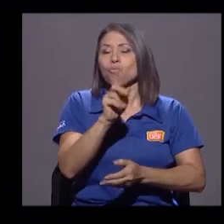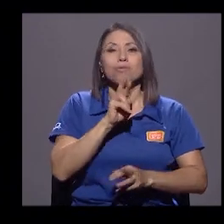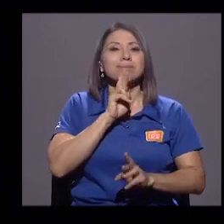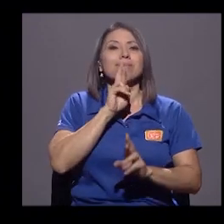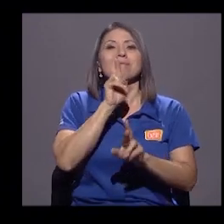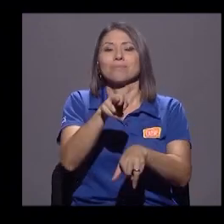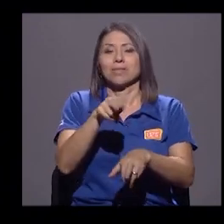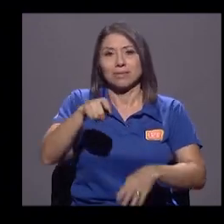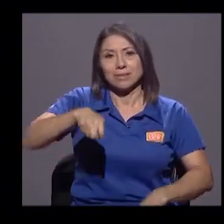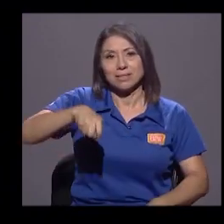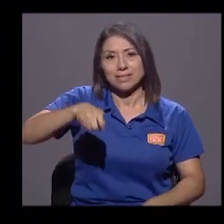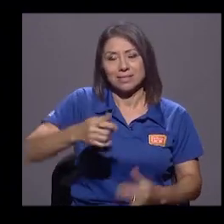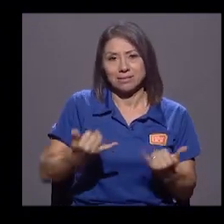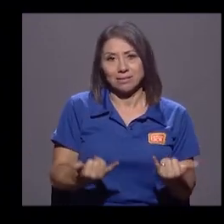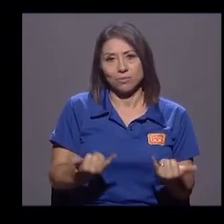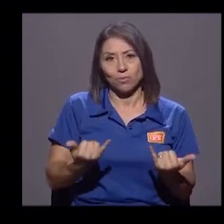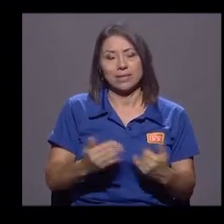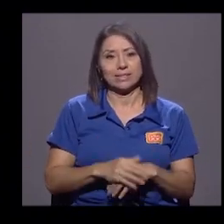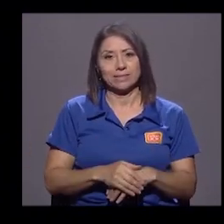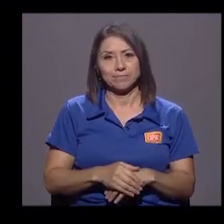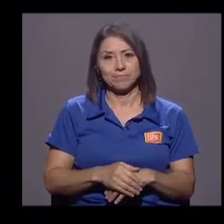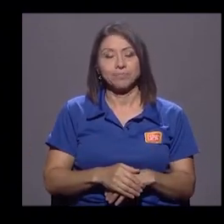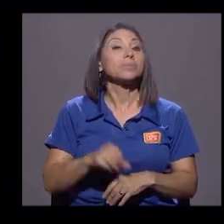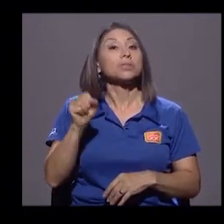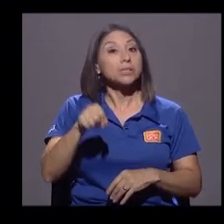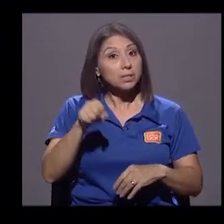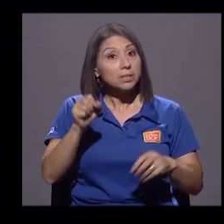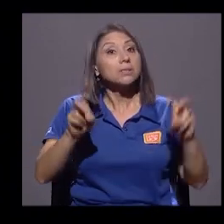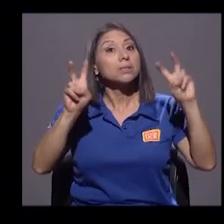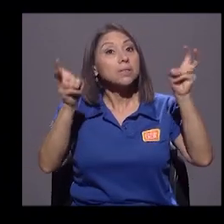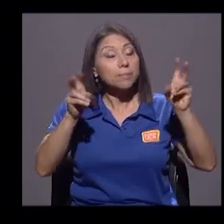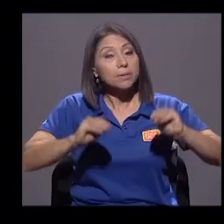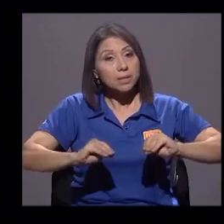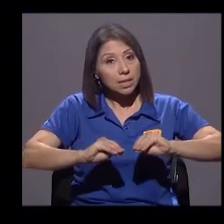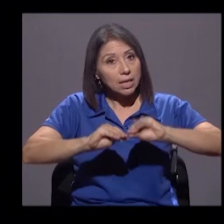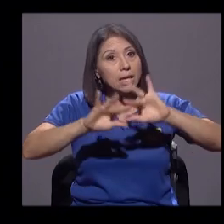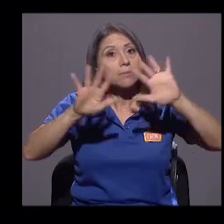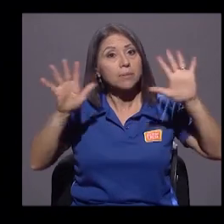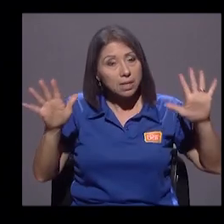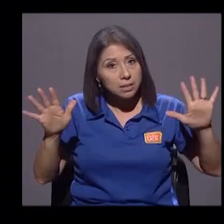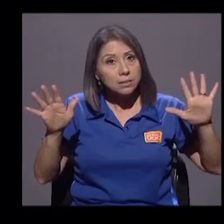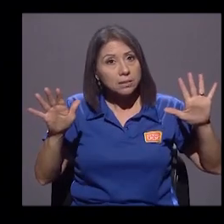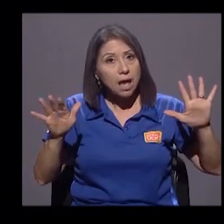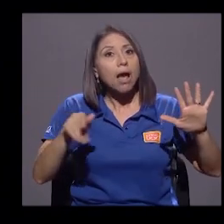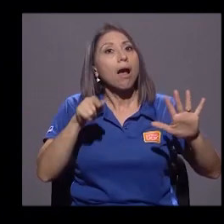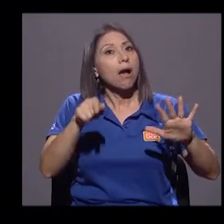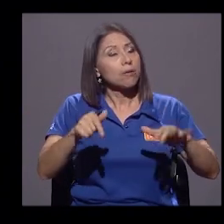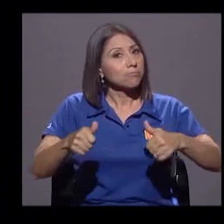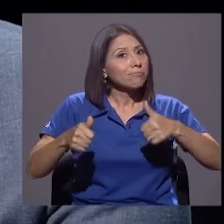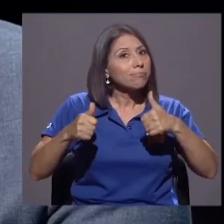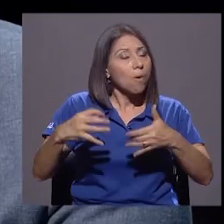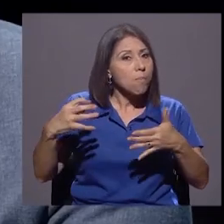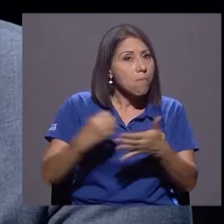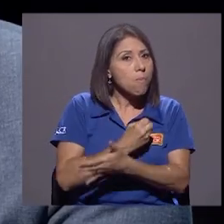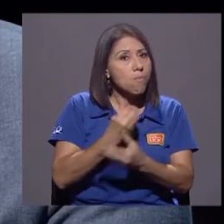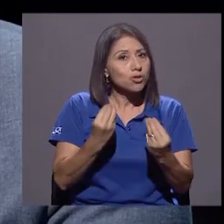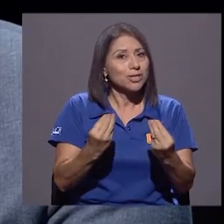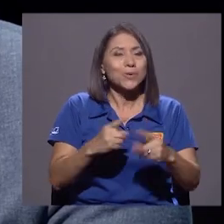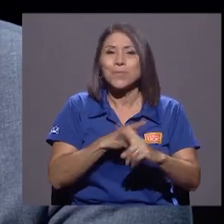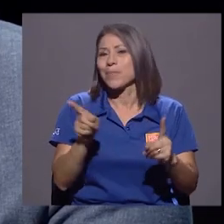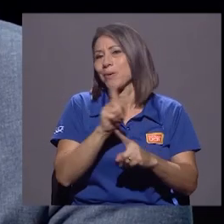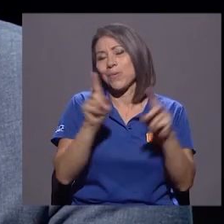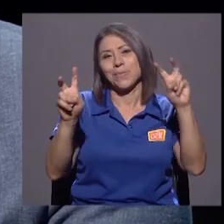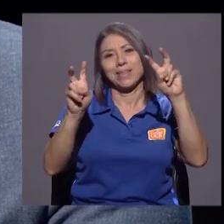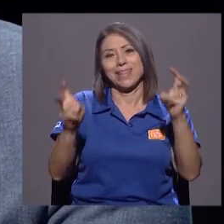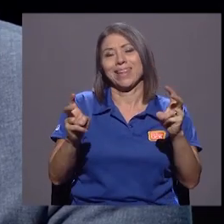actuales. Sí en materia de transparencia, repito, en la que se ha ganado muchísimo, pero no en materia de equidad y